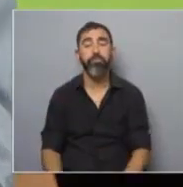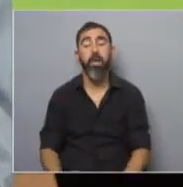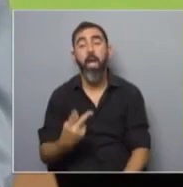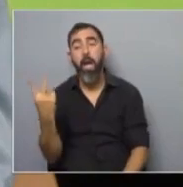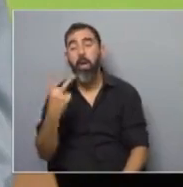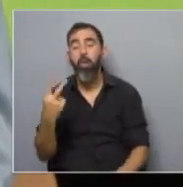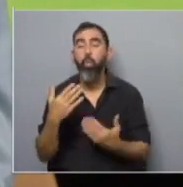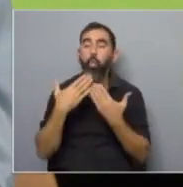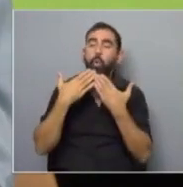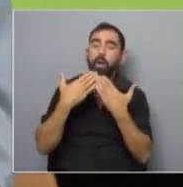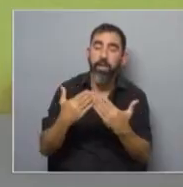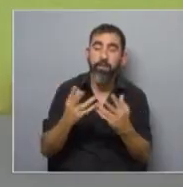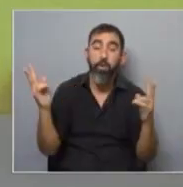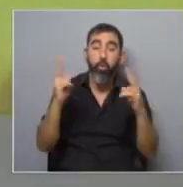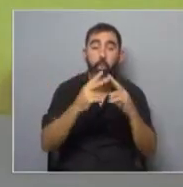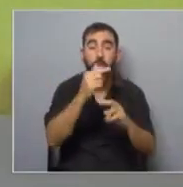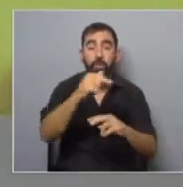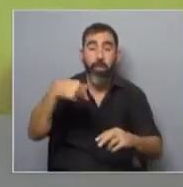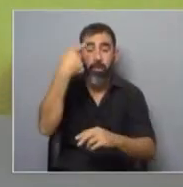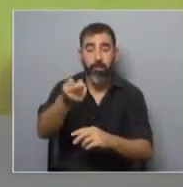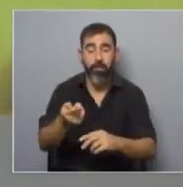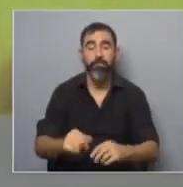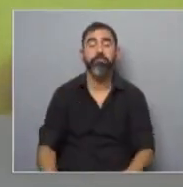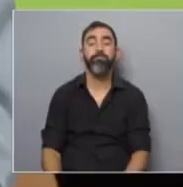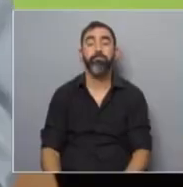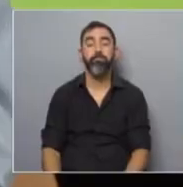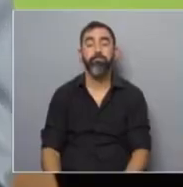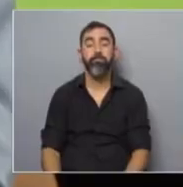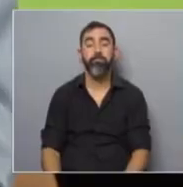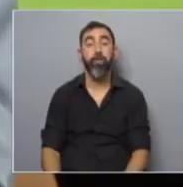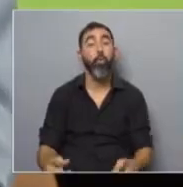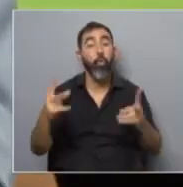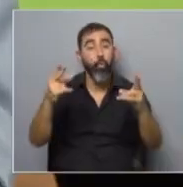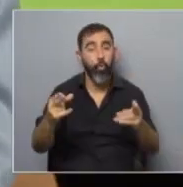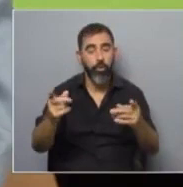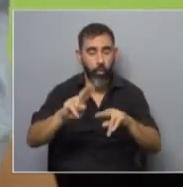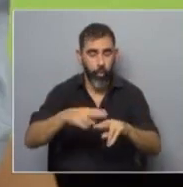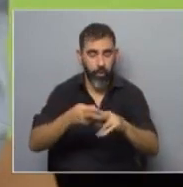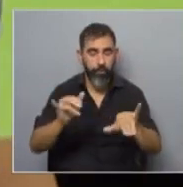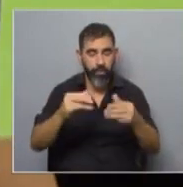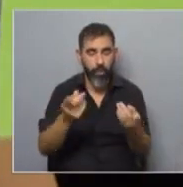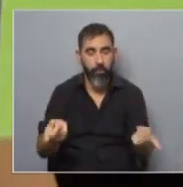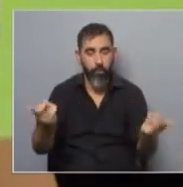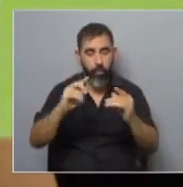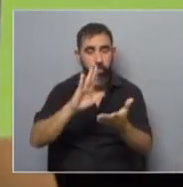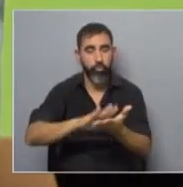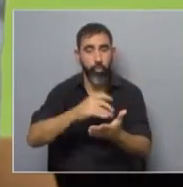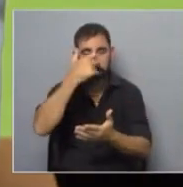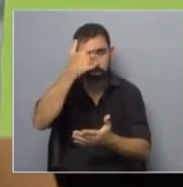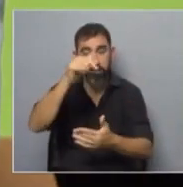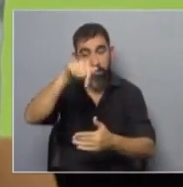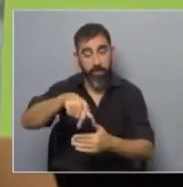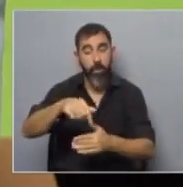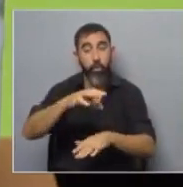Daniela, Alexandra, muchas gracias y nos vemos la semana que viene. Hasta la semana que viene. Hacemos una nueva pausa en Sobre Ciencia. la vuelta aquí en